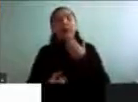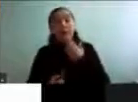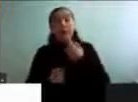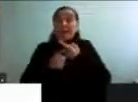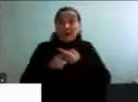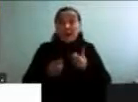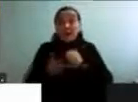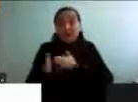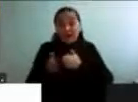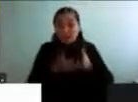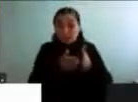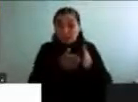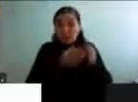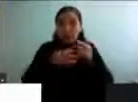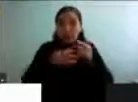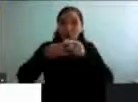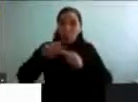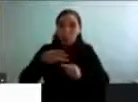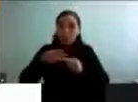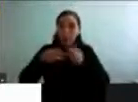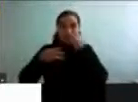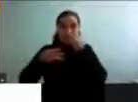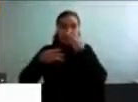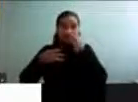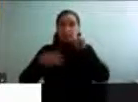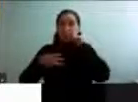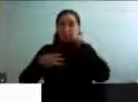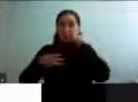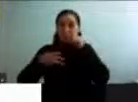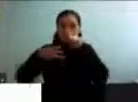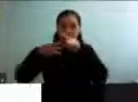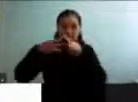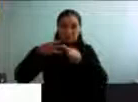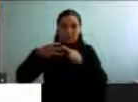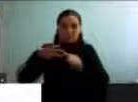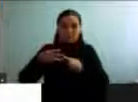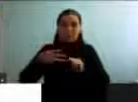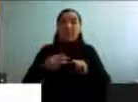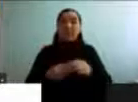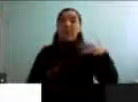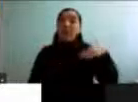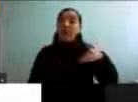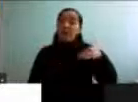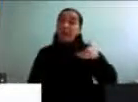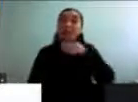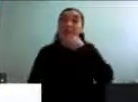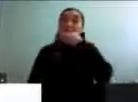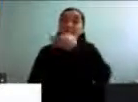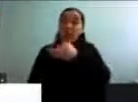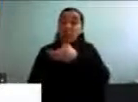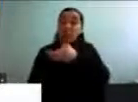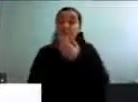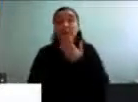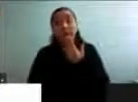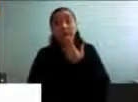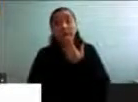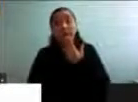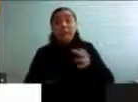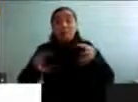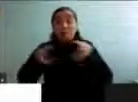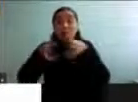más que nada es como para tener un marco conceptual. Es importante señalar también que estos grupos